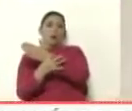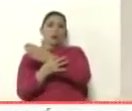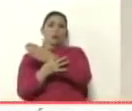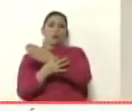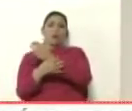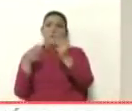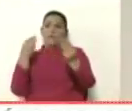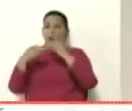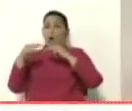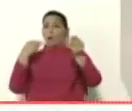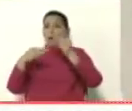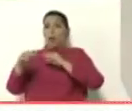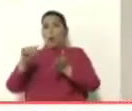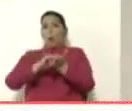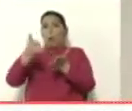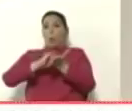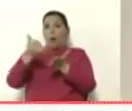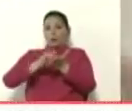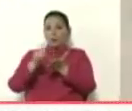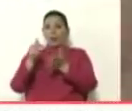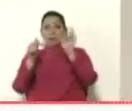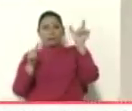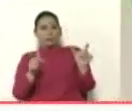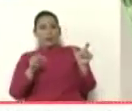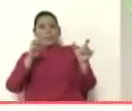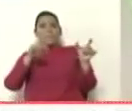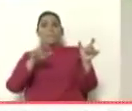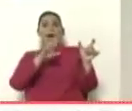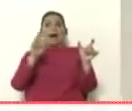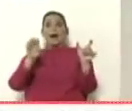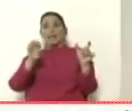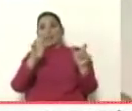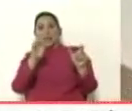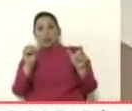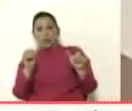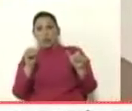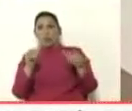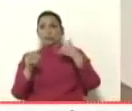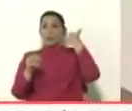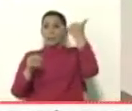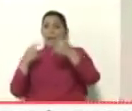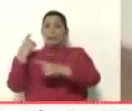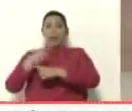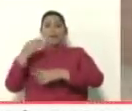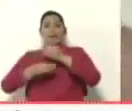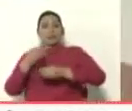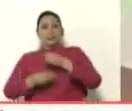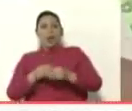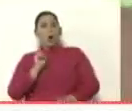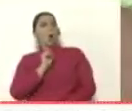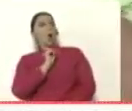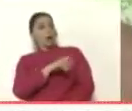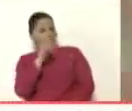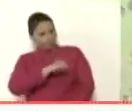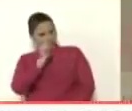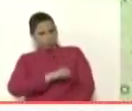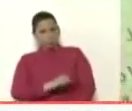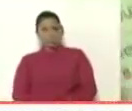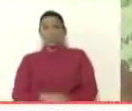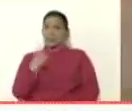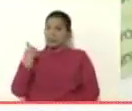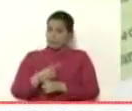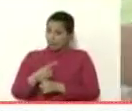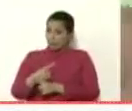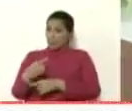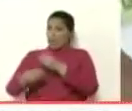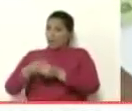con el señor Marrero. Es una llamada que tienes que hacer y Guaidó le dice ok, asiente lo deberías hacer hoy